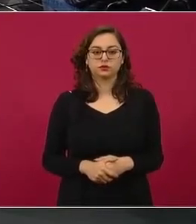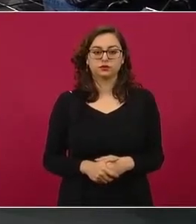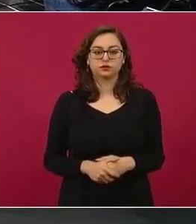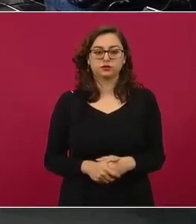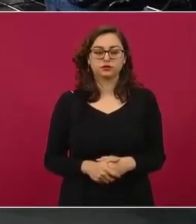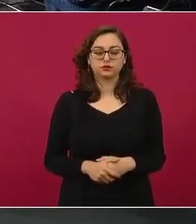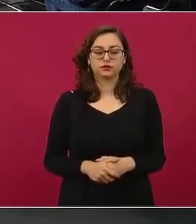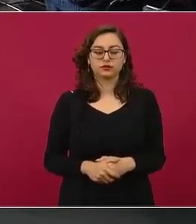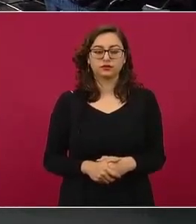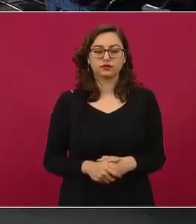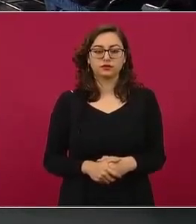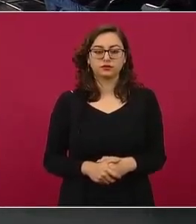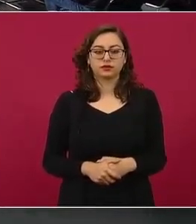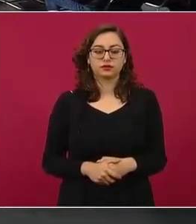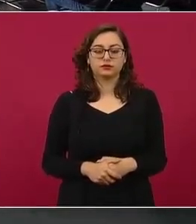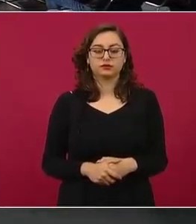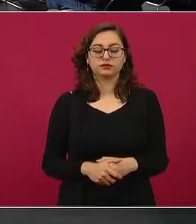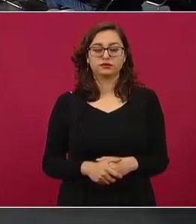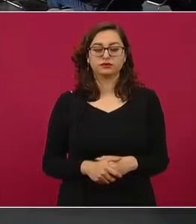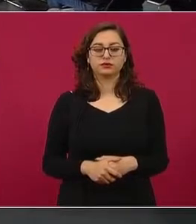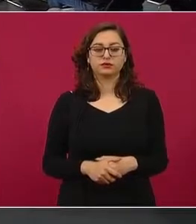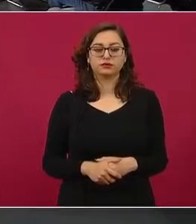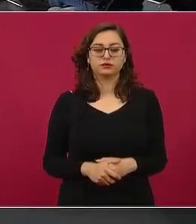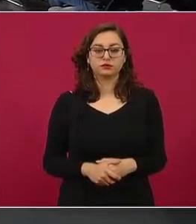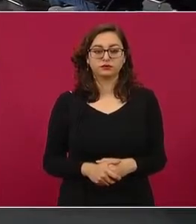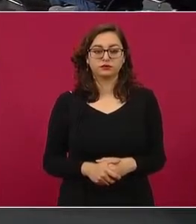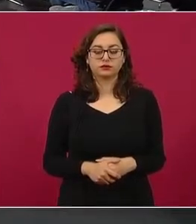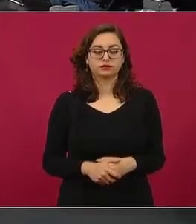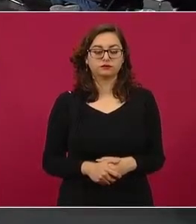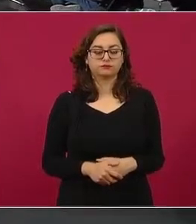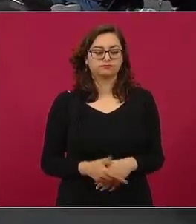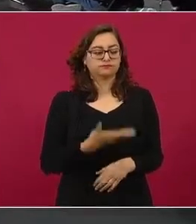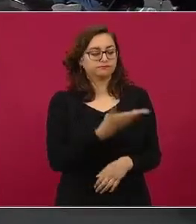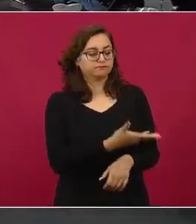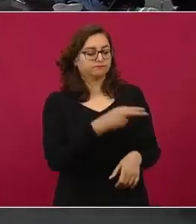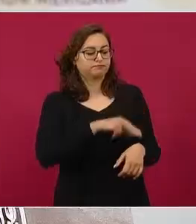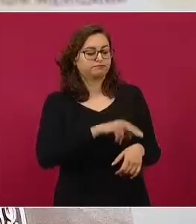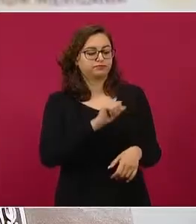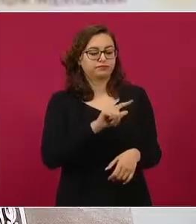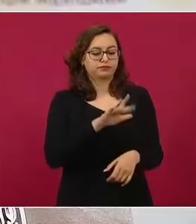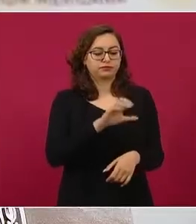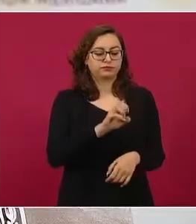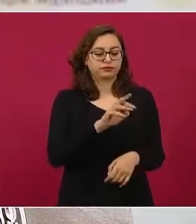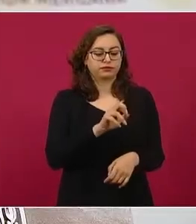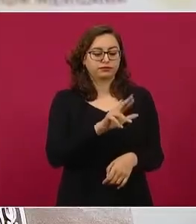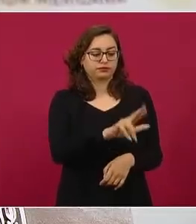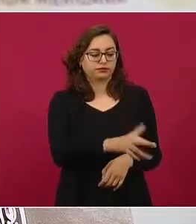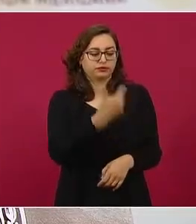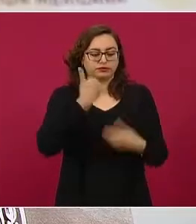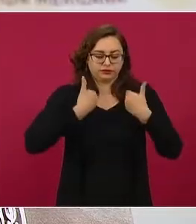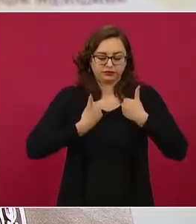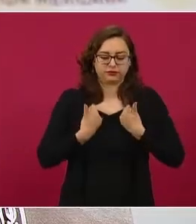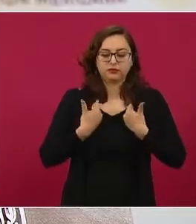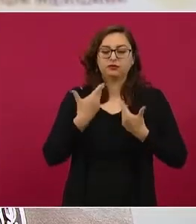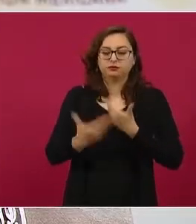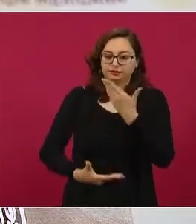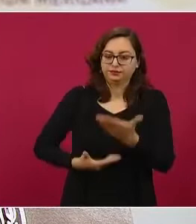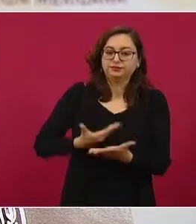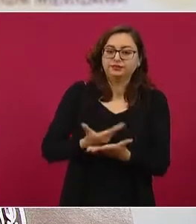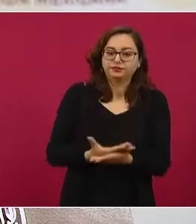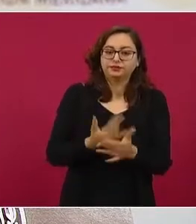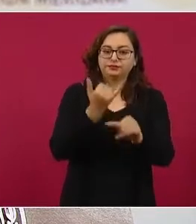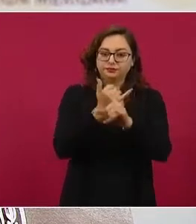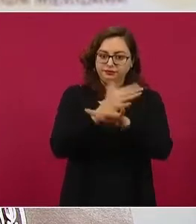Queremos informar aquí al doctor Alcocer y un servidor, darle en continuidad a lo que comenta el secretario Ebrard,